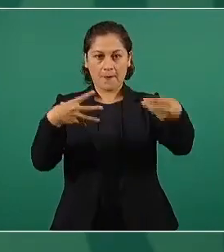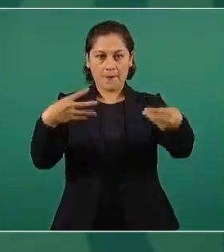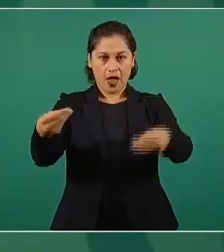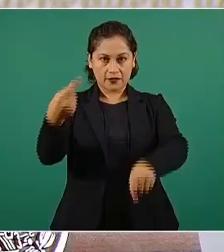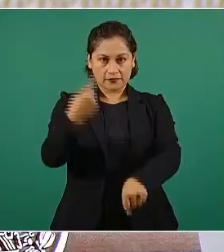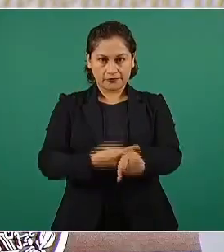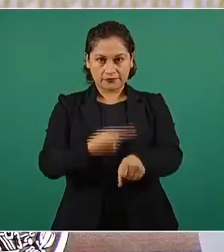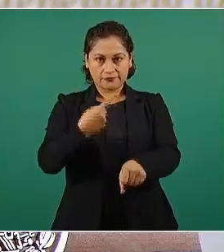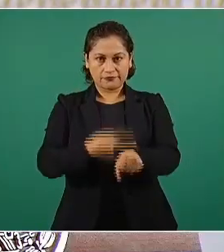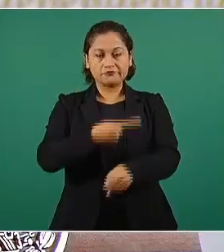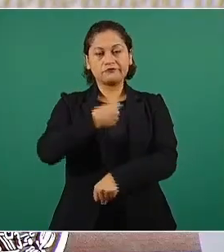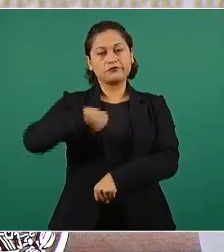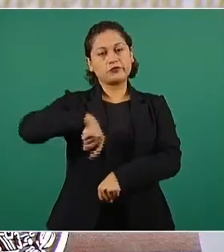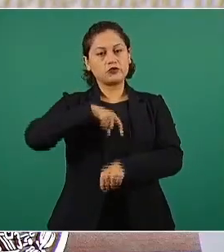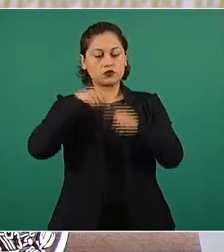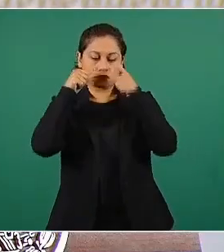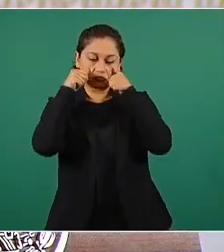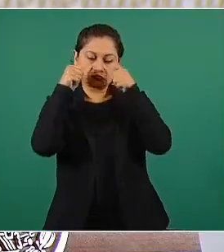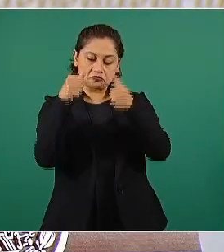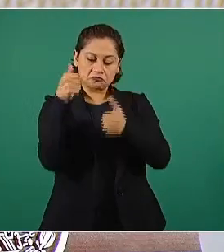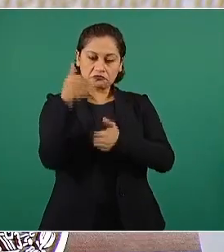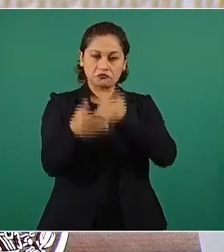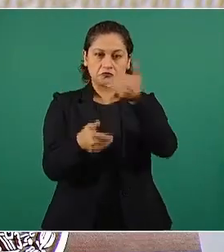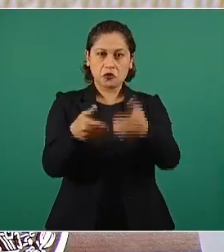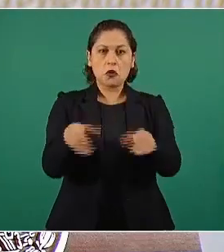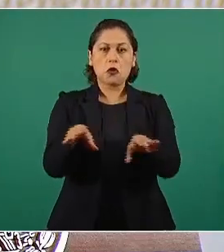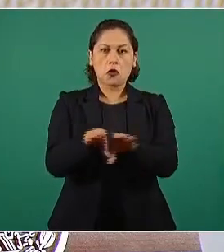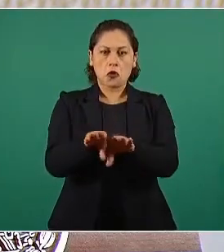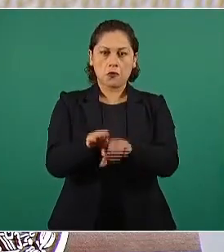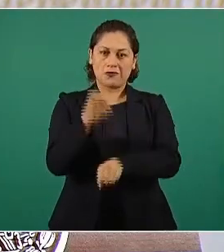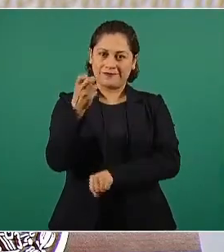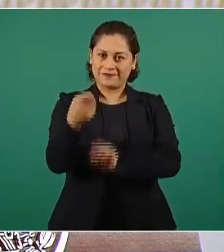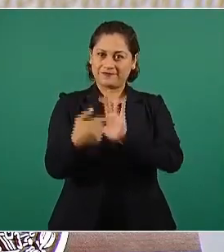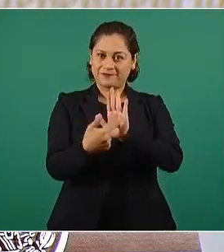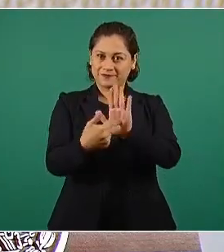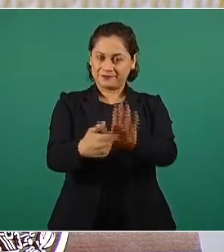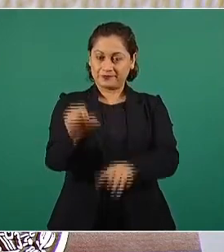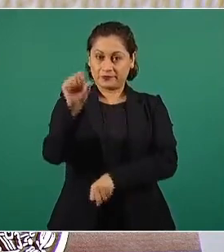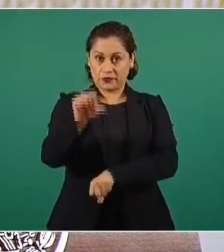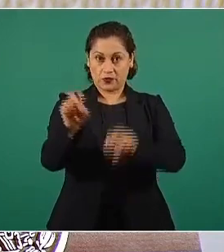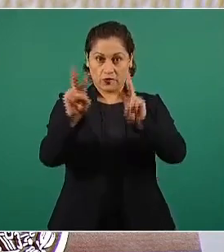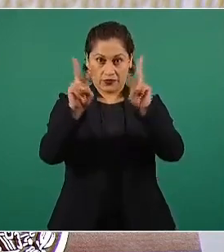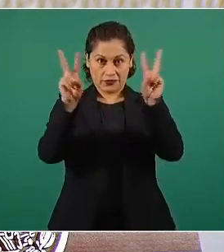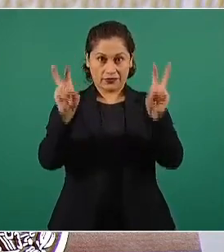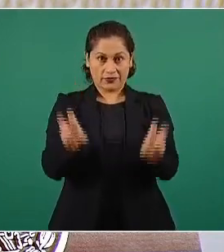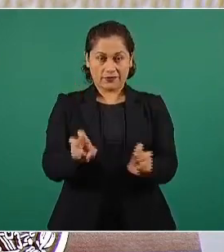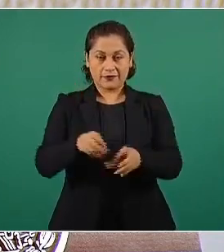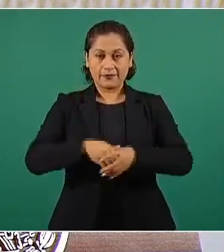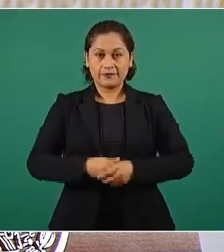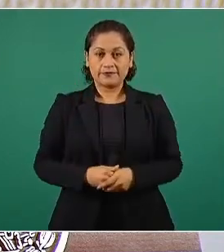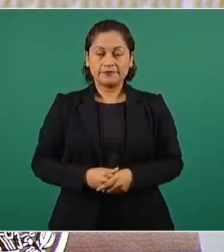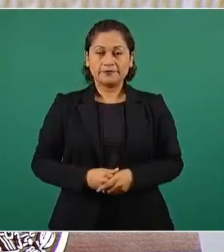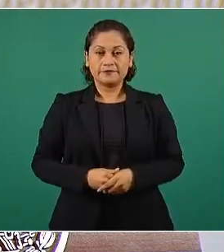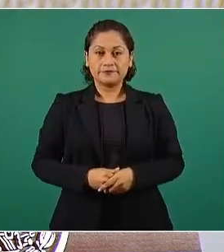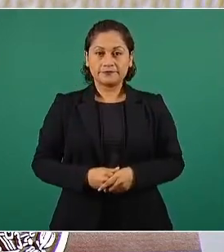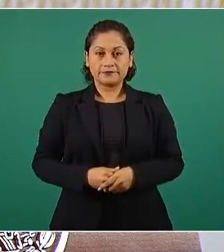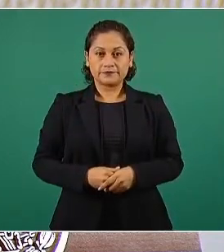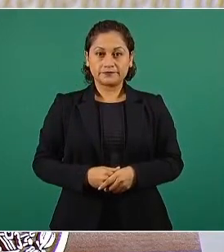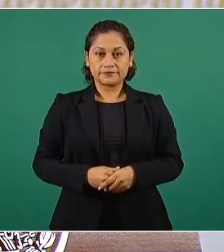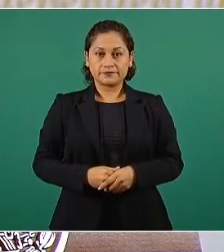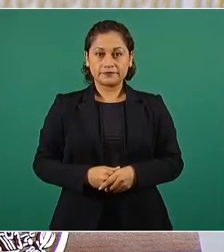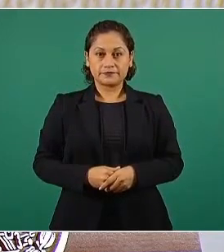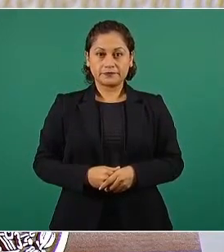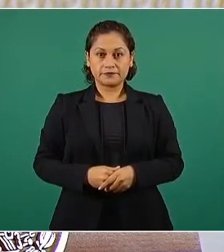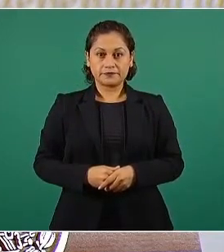cómo estamos avanzando. Ese va a ser el tema de hoy y